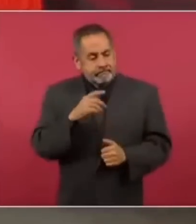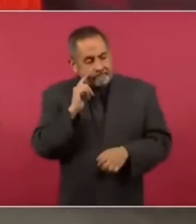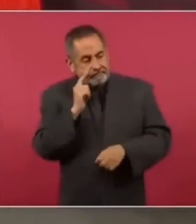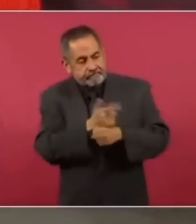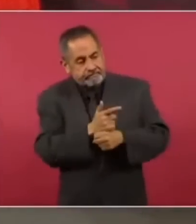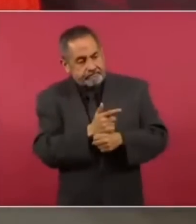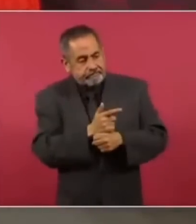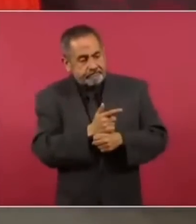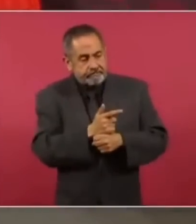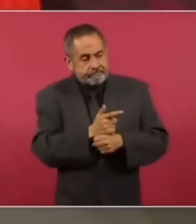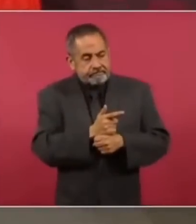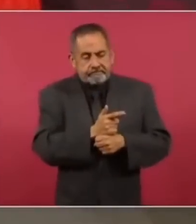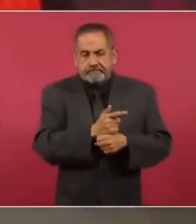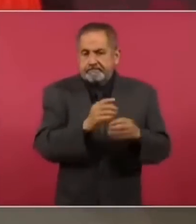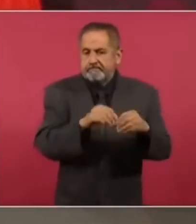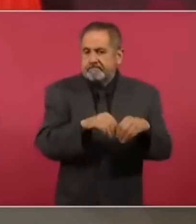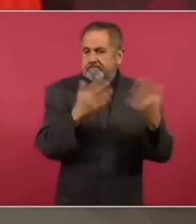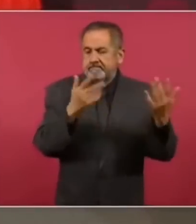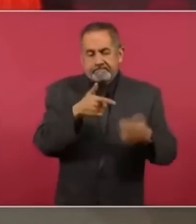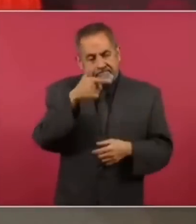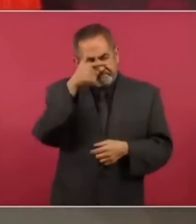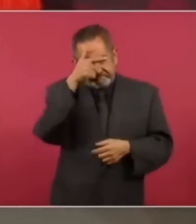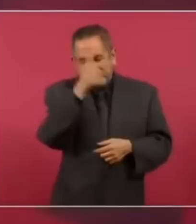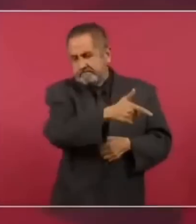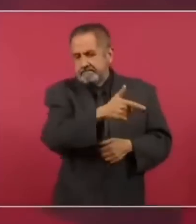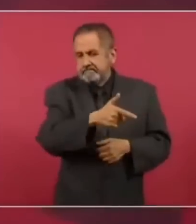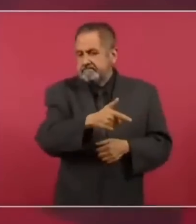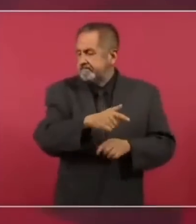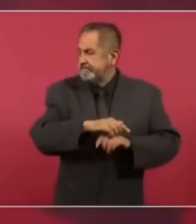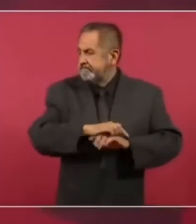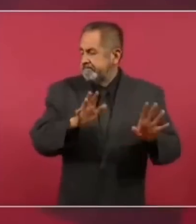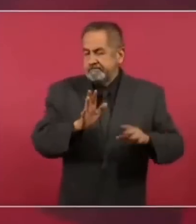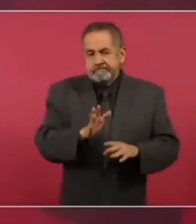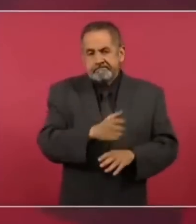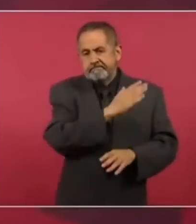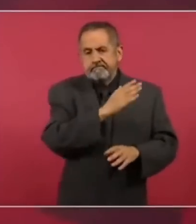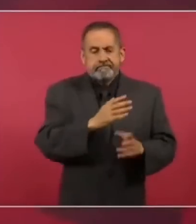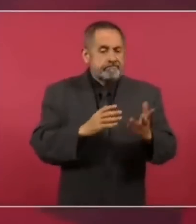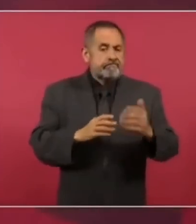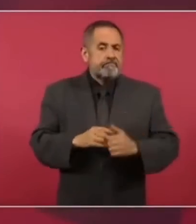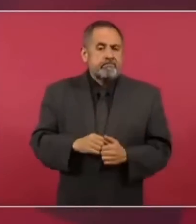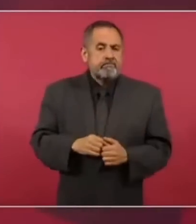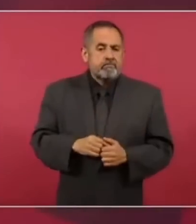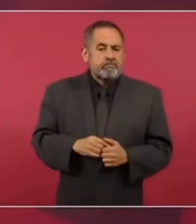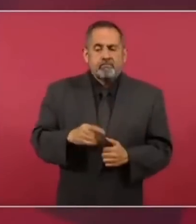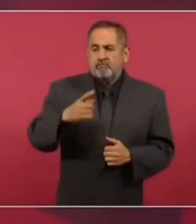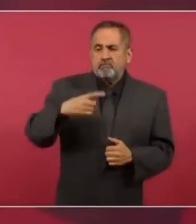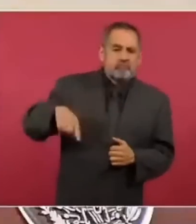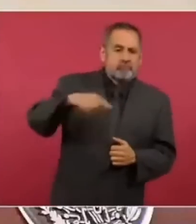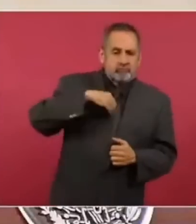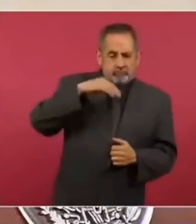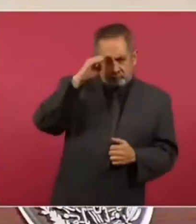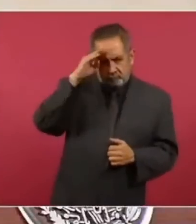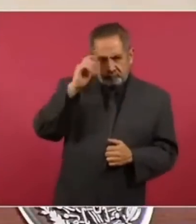muy claro de manifiesto y hay que tenerle